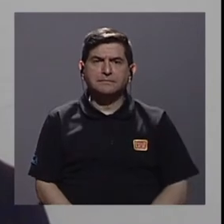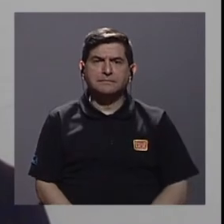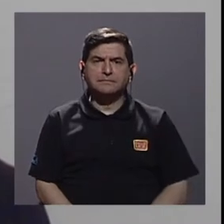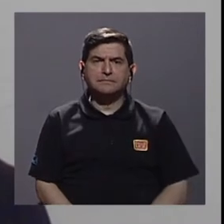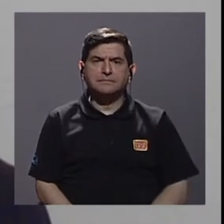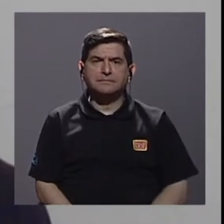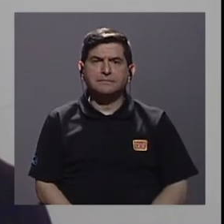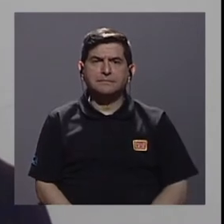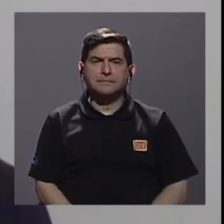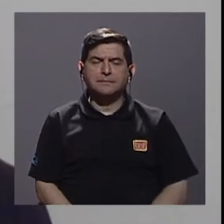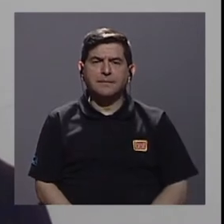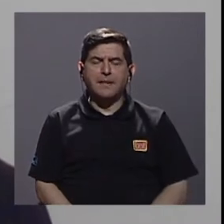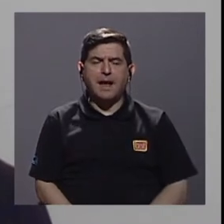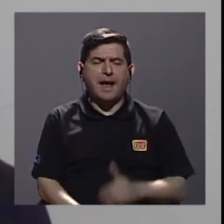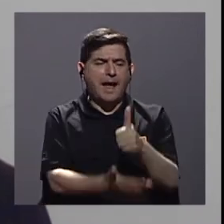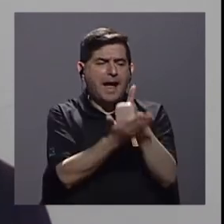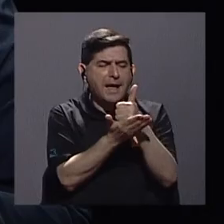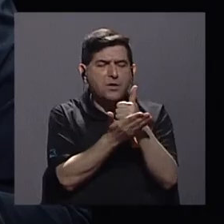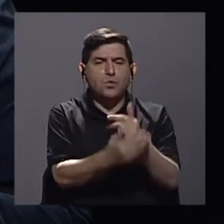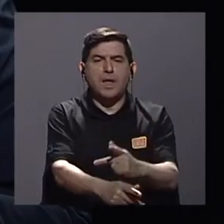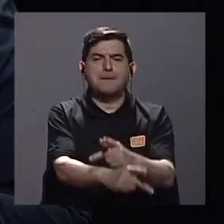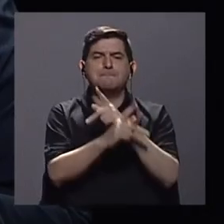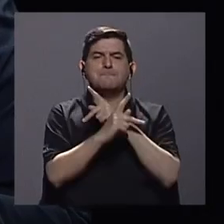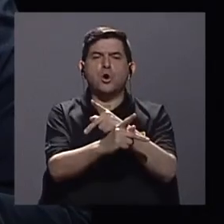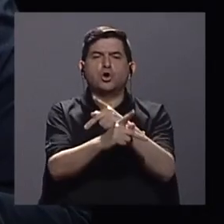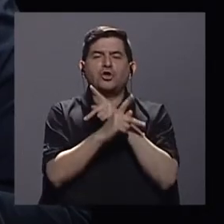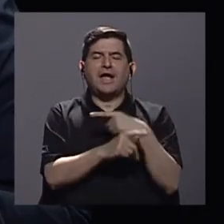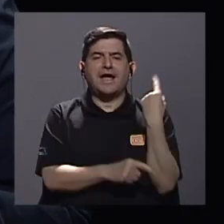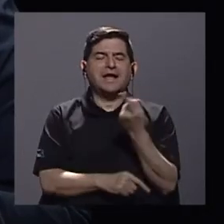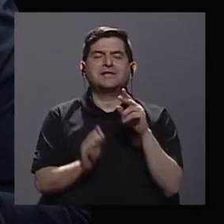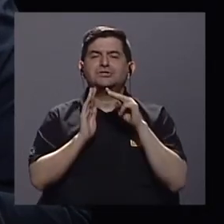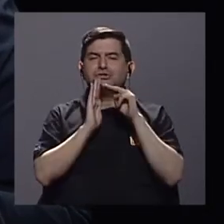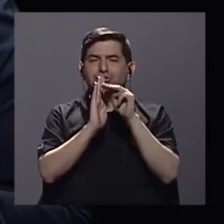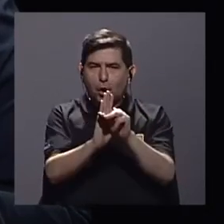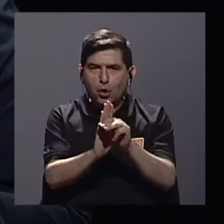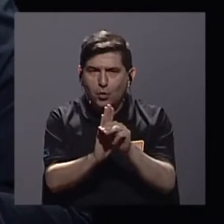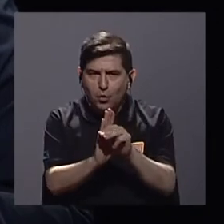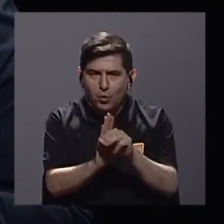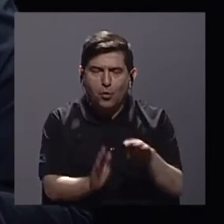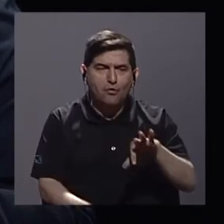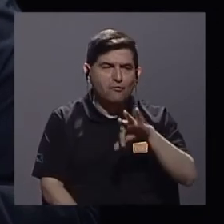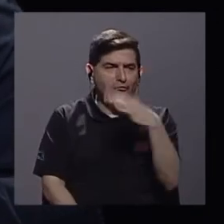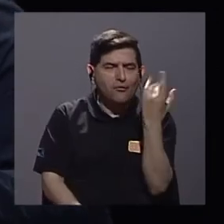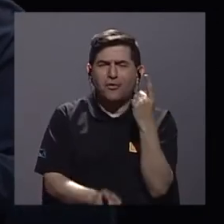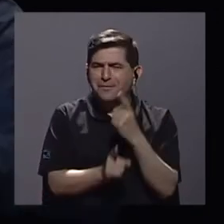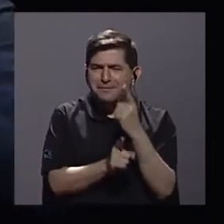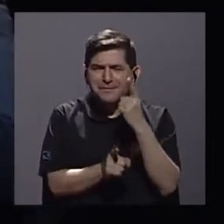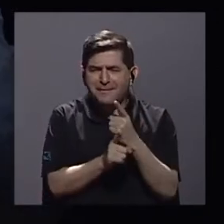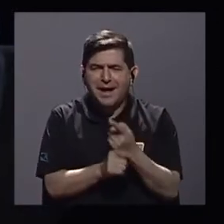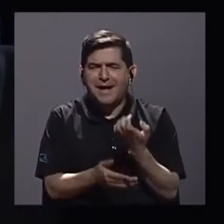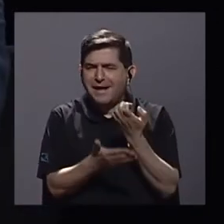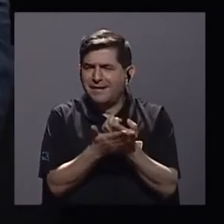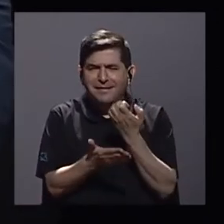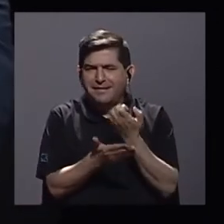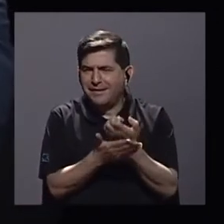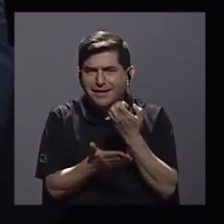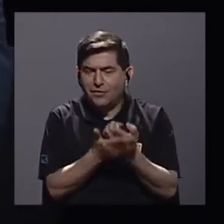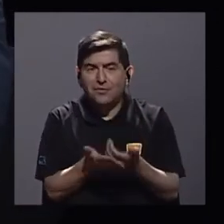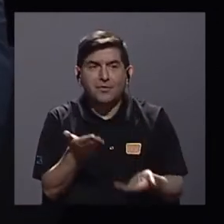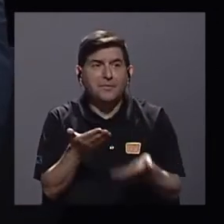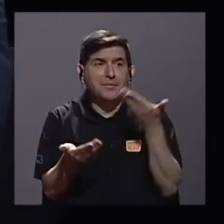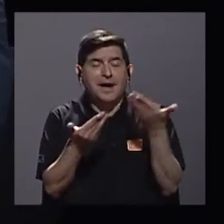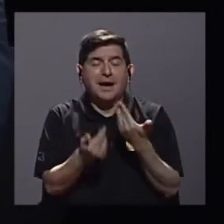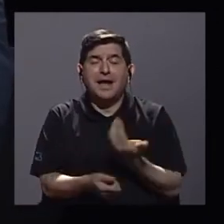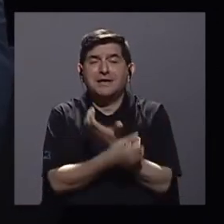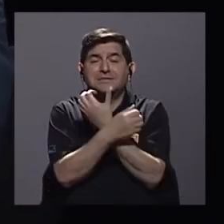¿Son los bonos proteger el único modelo o la forma adecuada de esta economía casi de